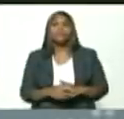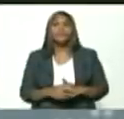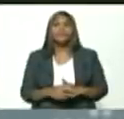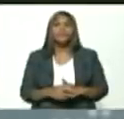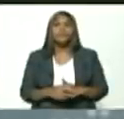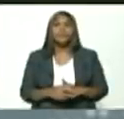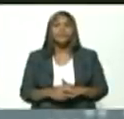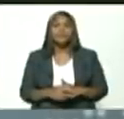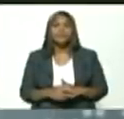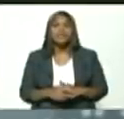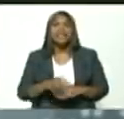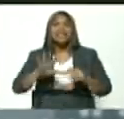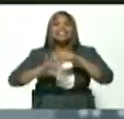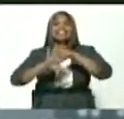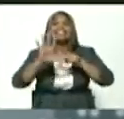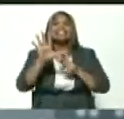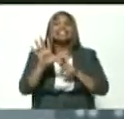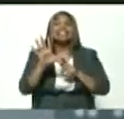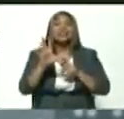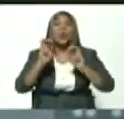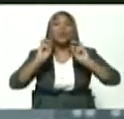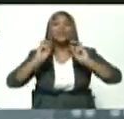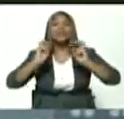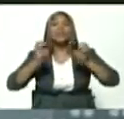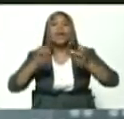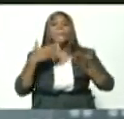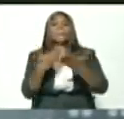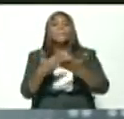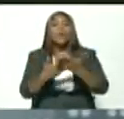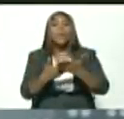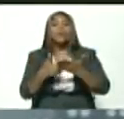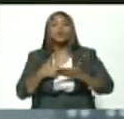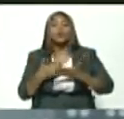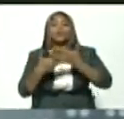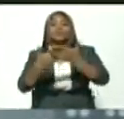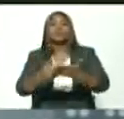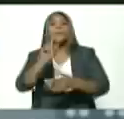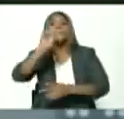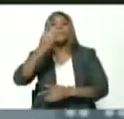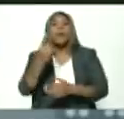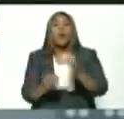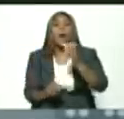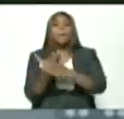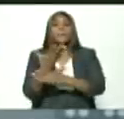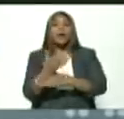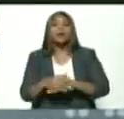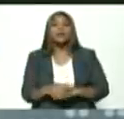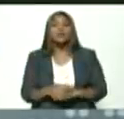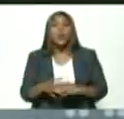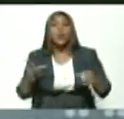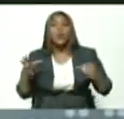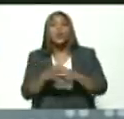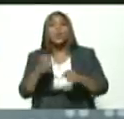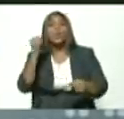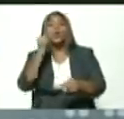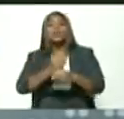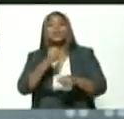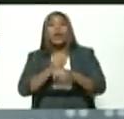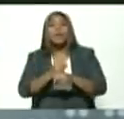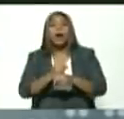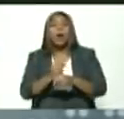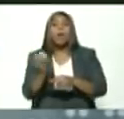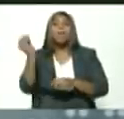a los cinco puntos que propuse el primero de mayo el equipo de trabajo ha